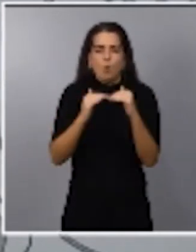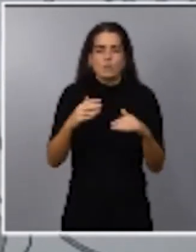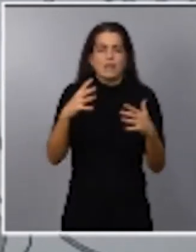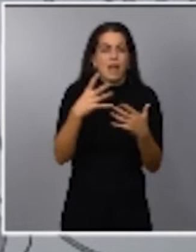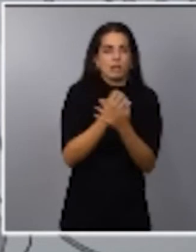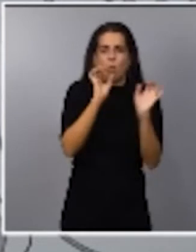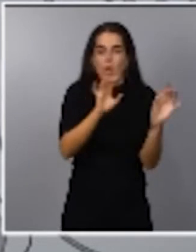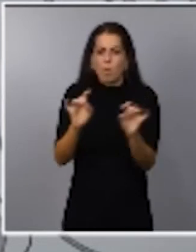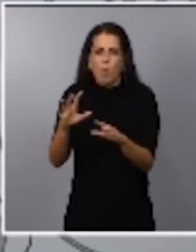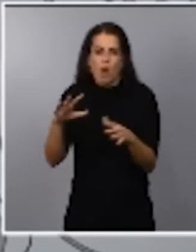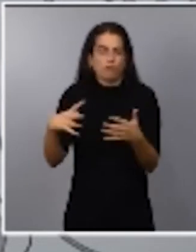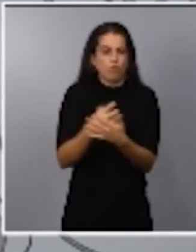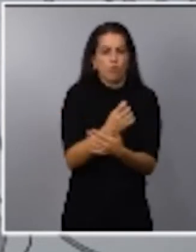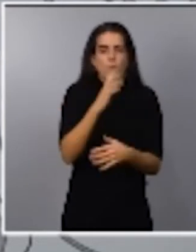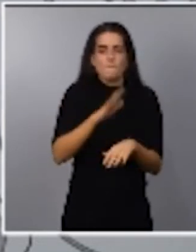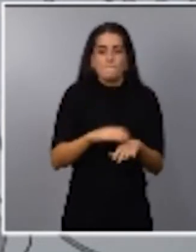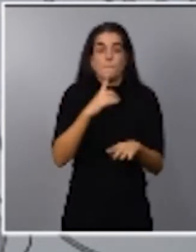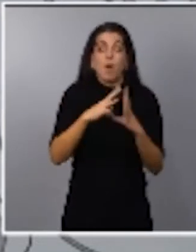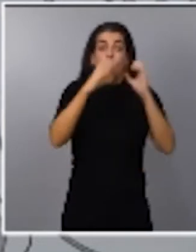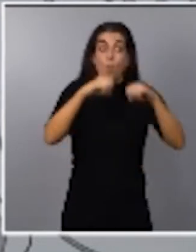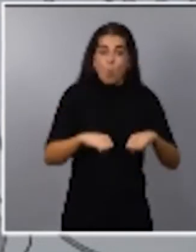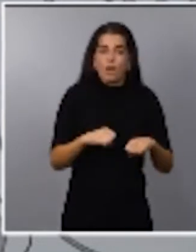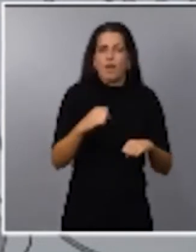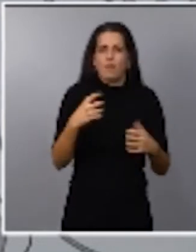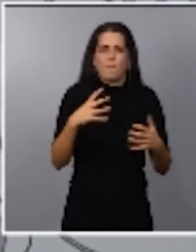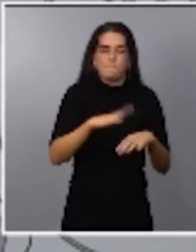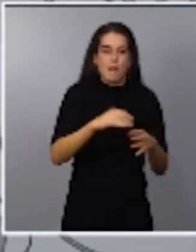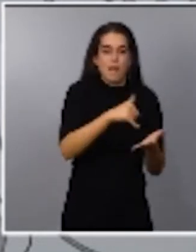justa en la que este acuerdo de pactos tiene que ver con la